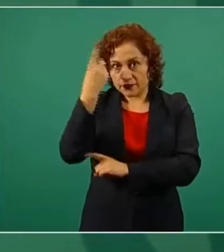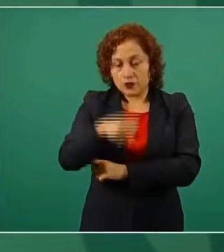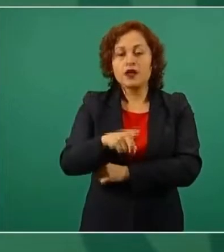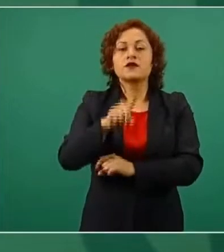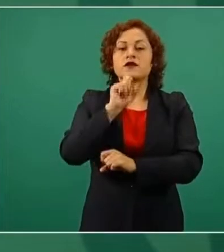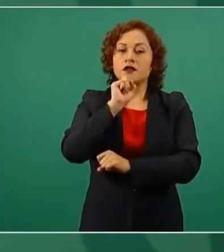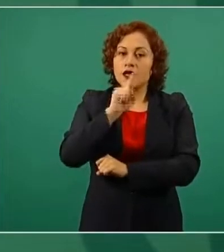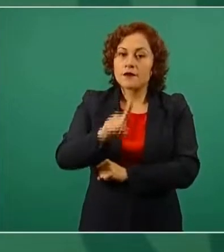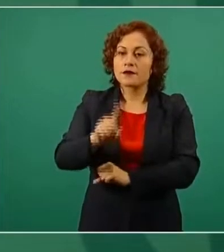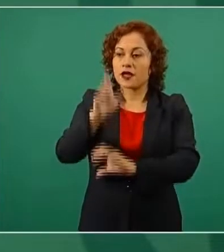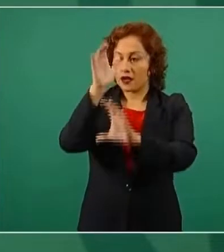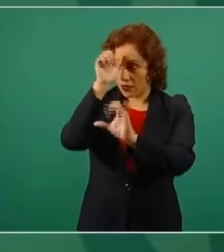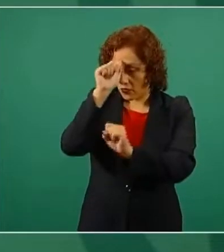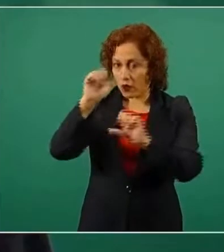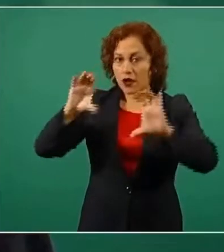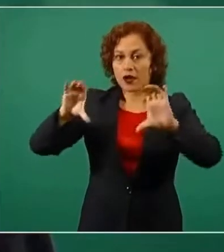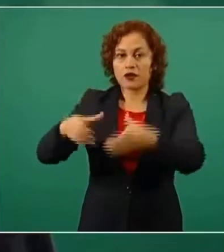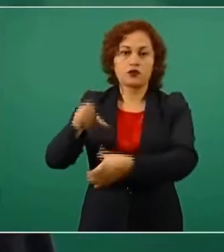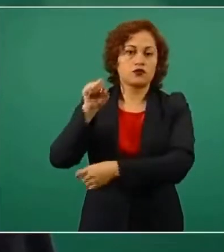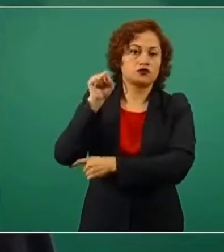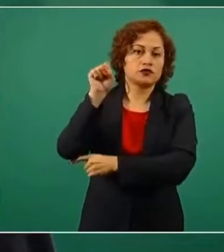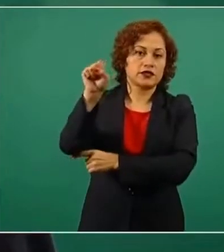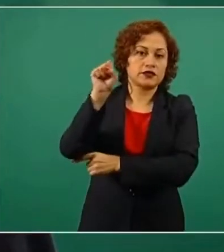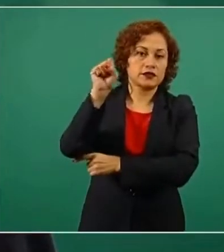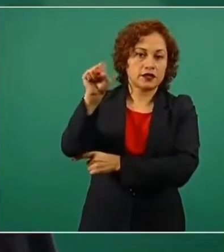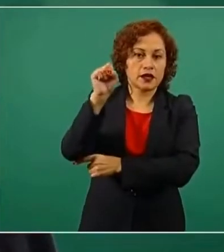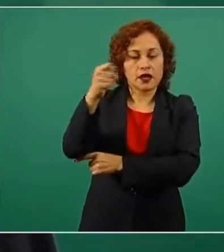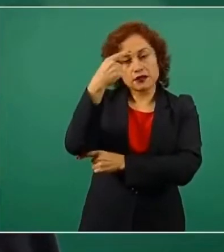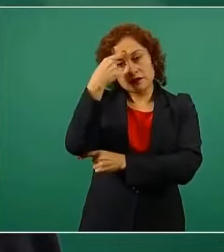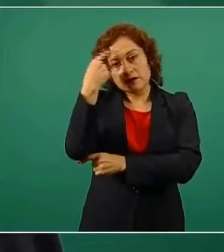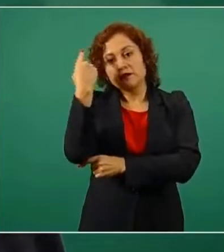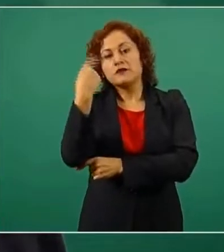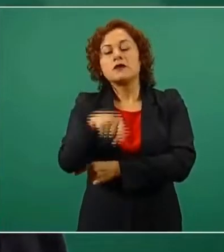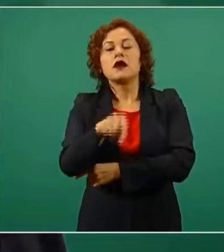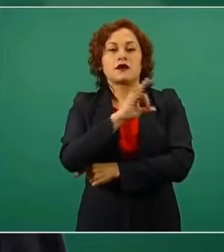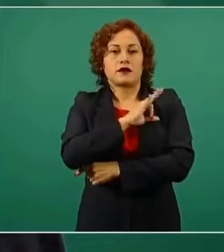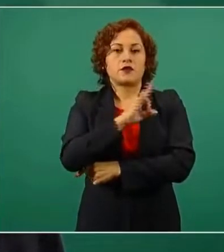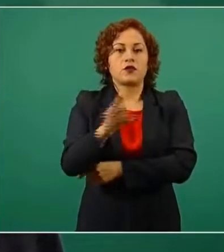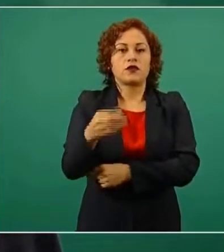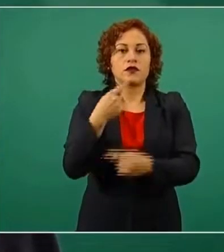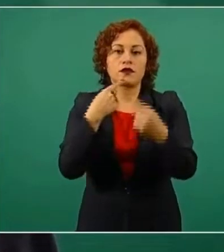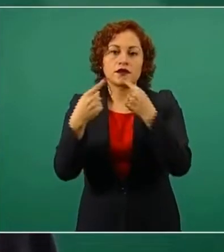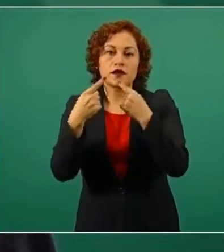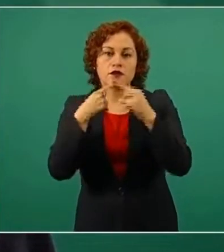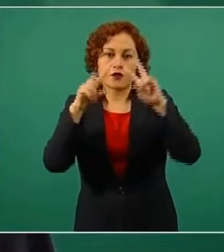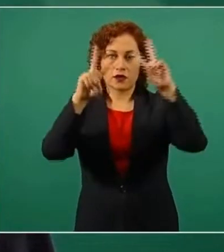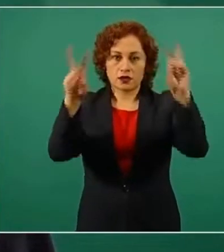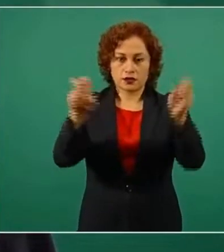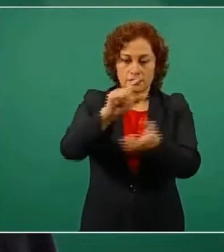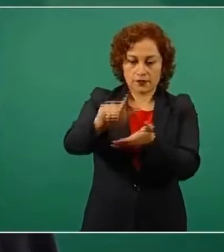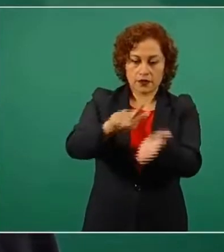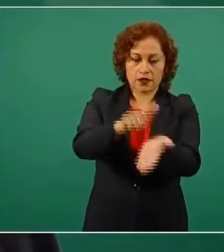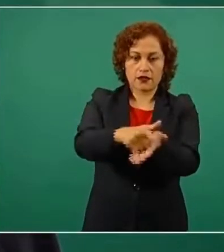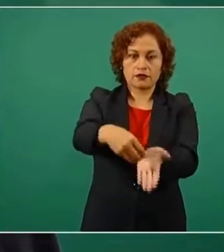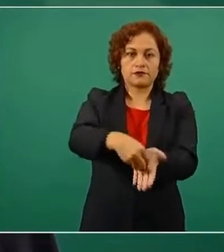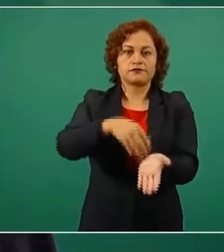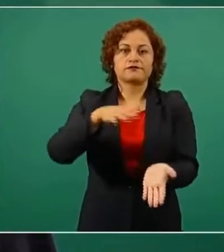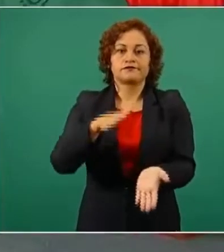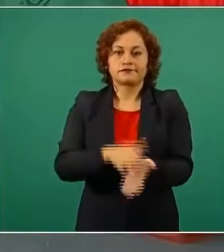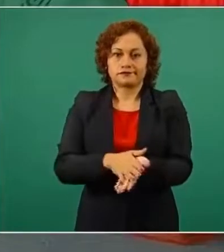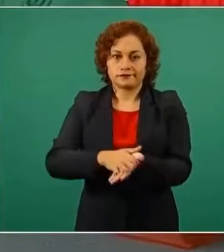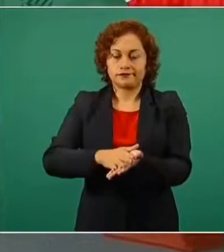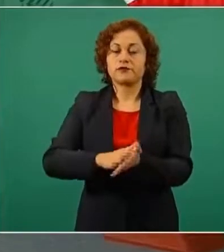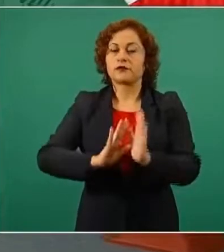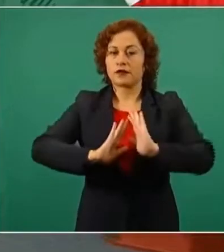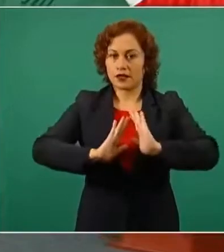para que se dialogue sobre esta iniciativa de ley. Ya se está